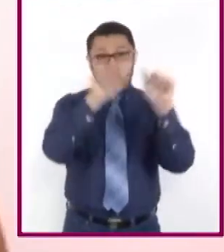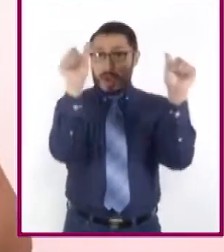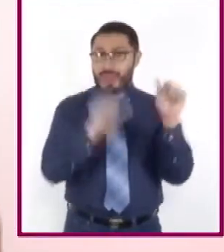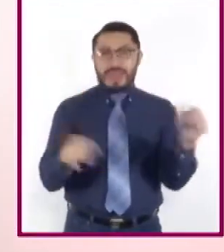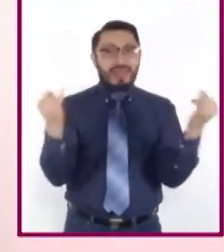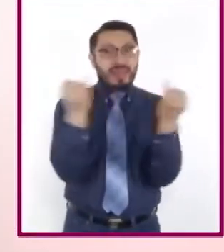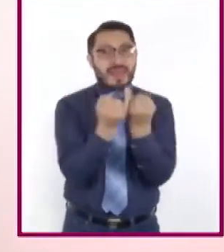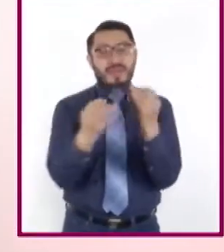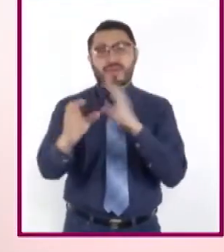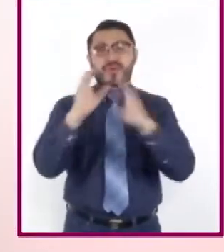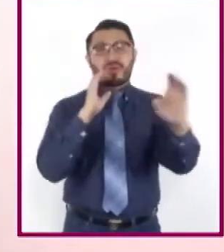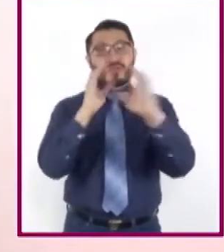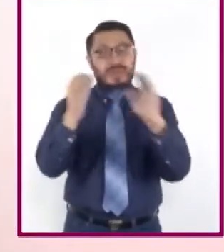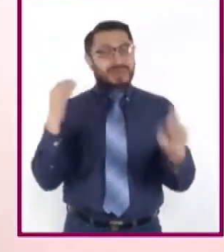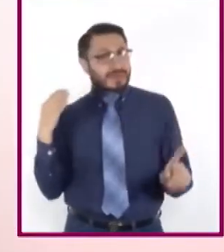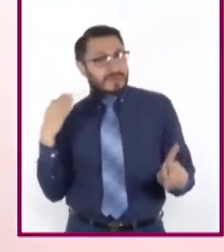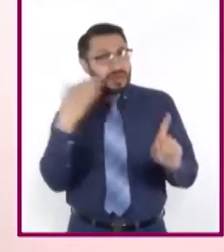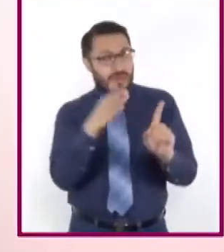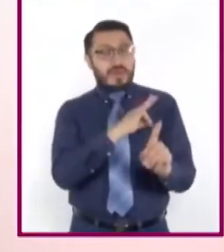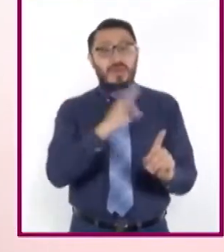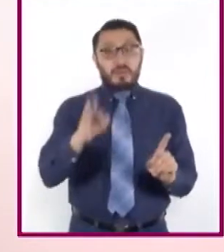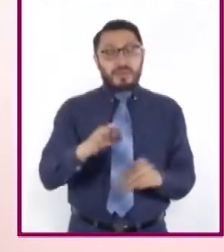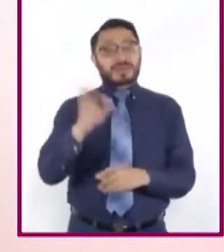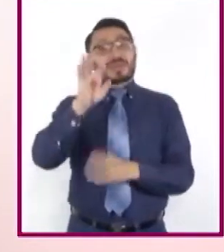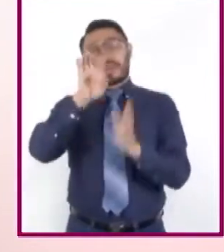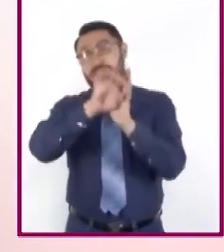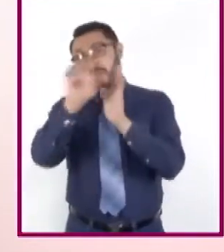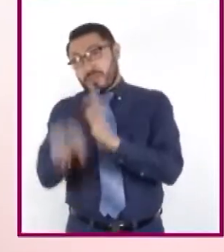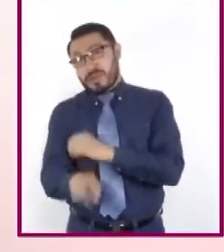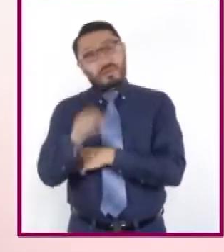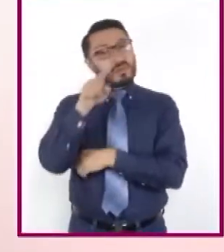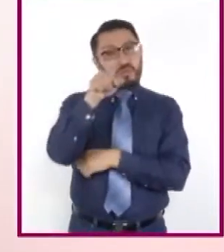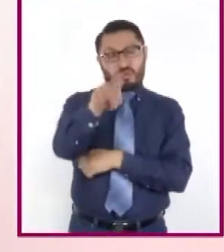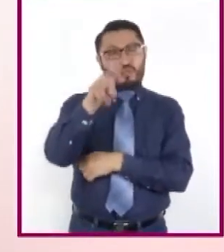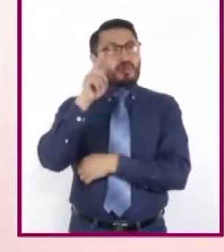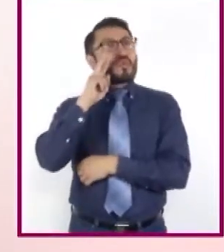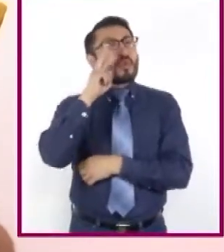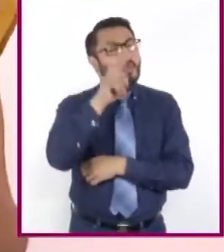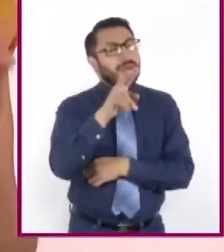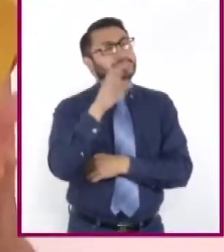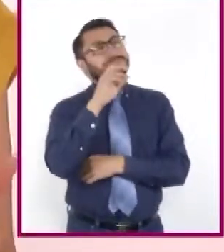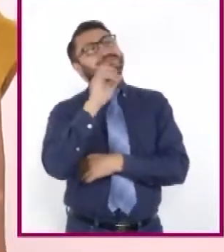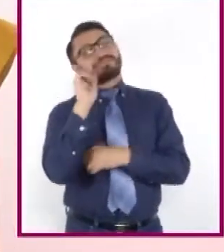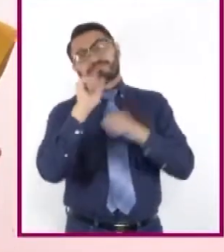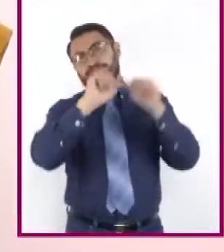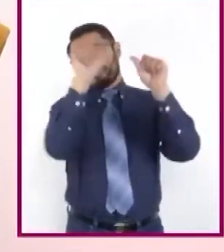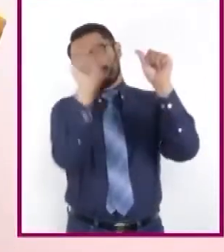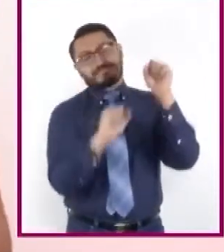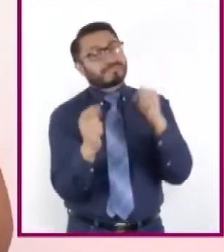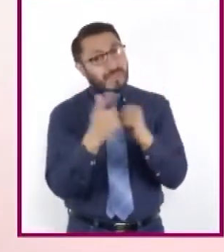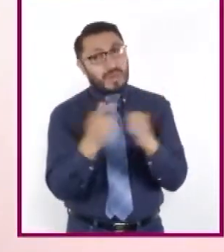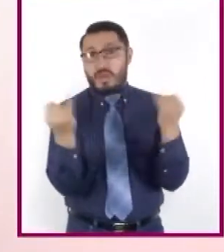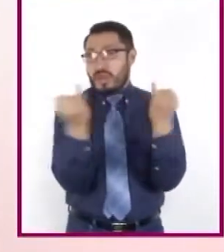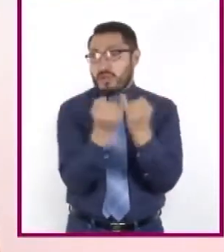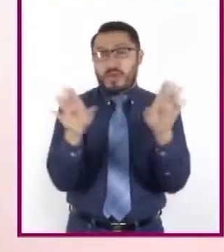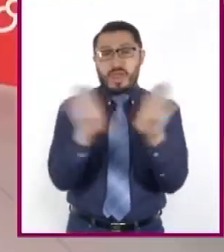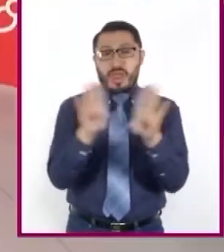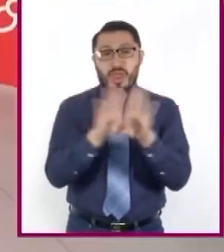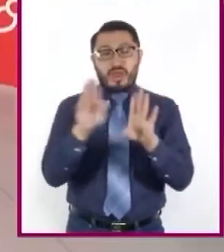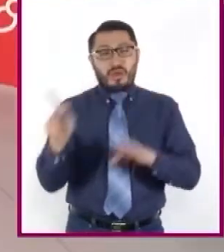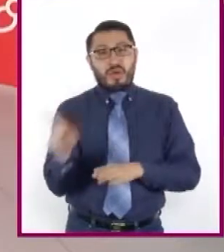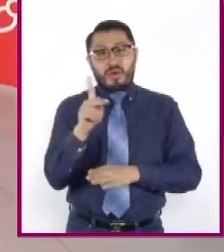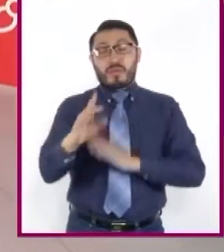y al contemplar una creación artística, también estamos estableciendo un diálogo con un artista o una cultura.